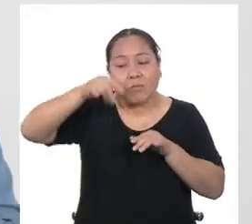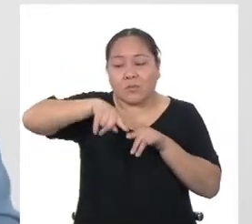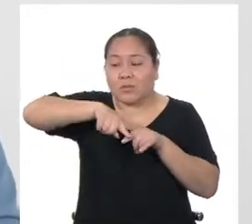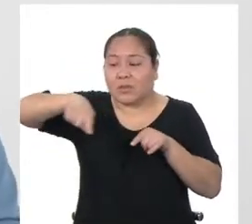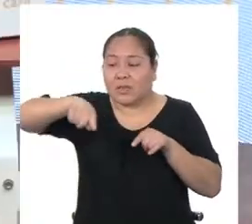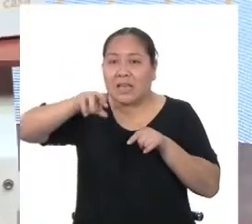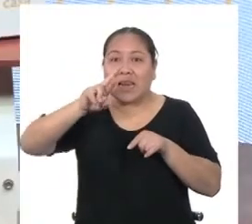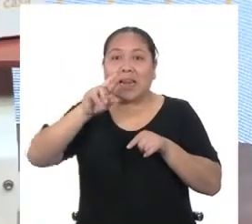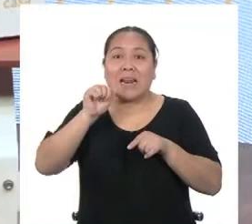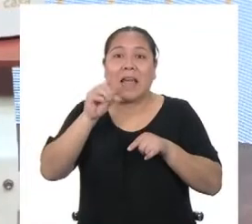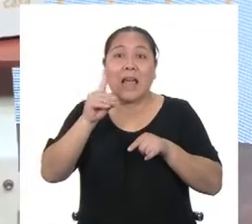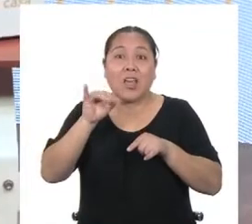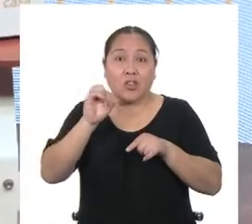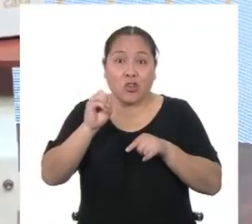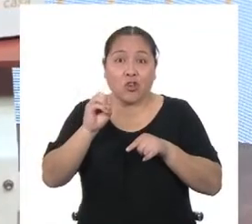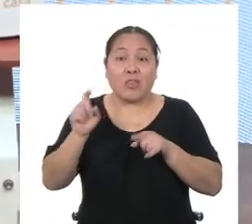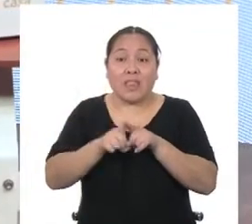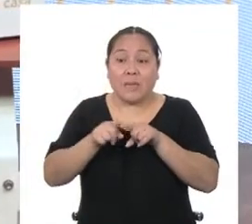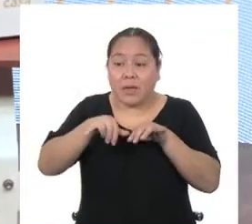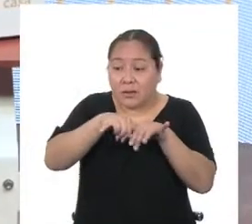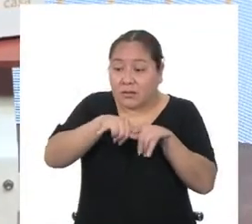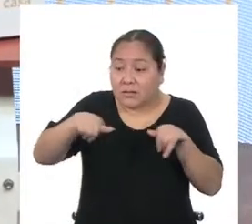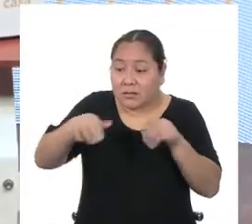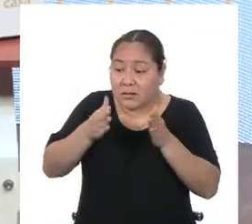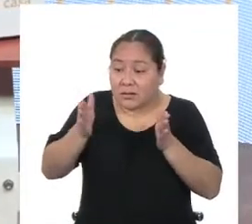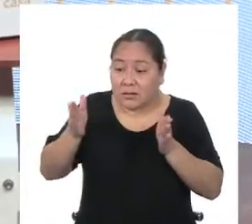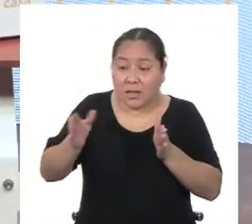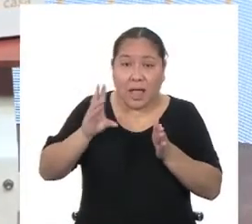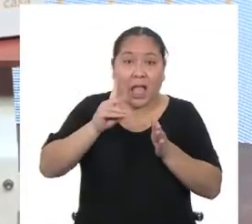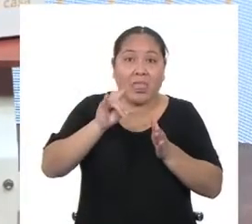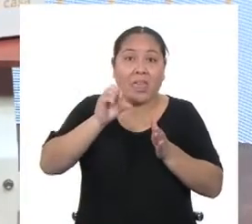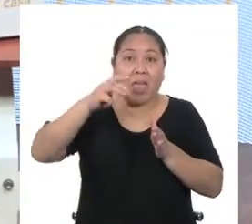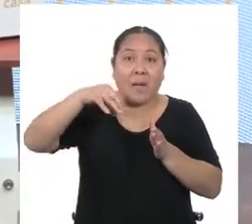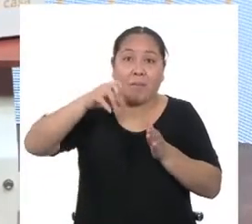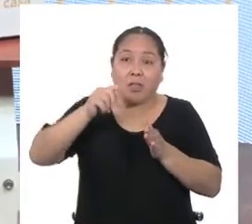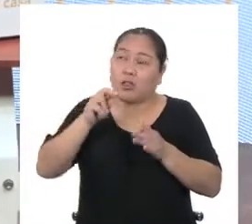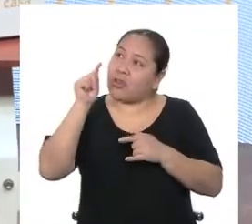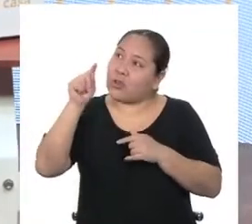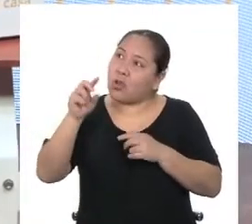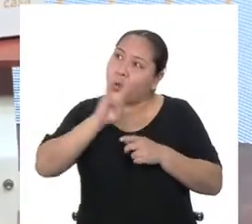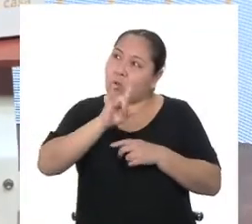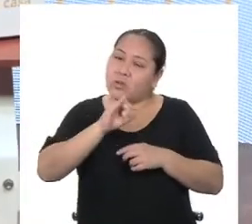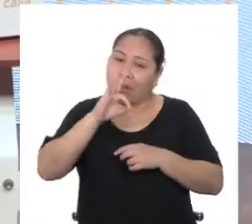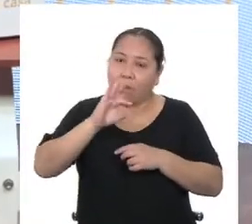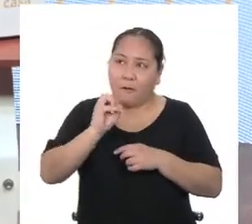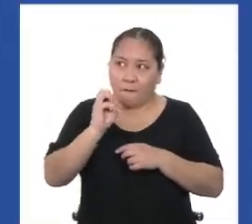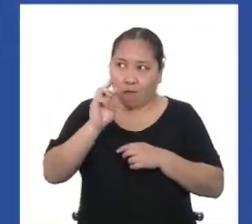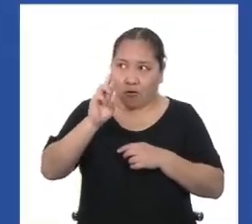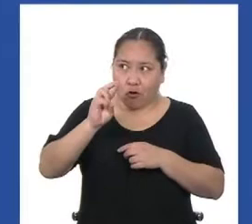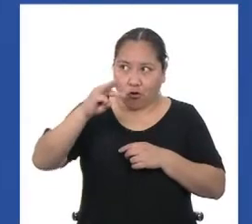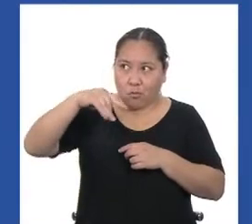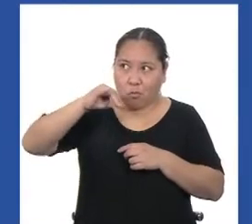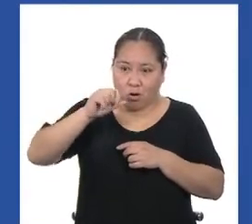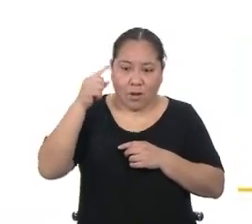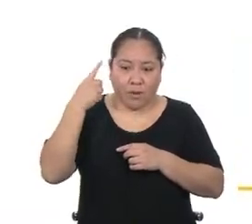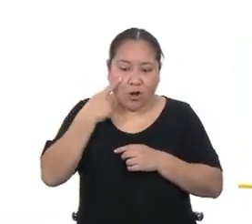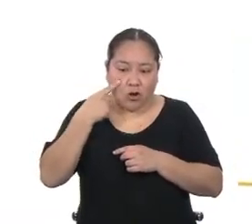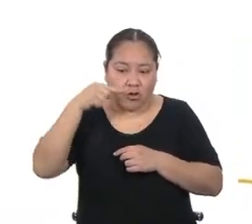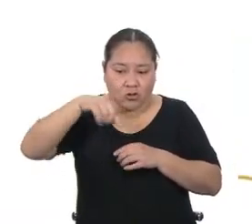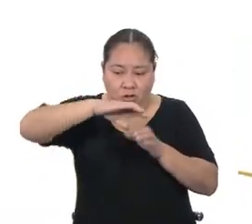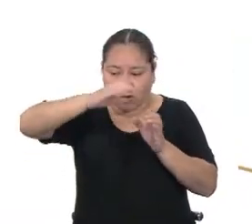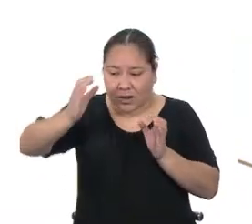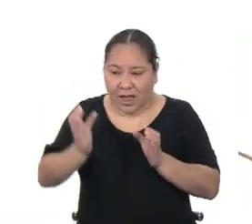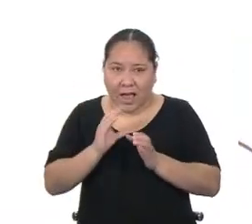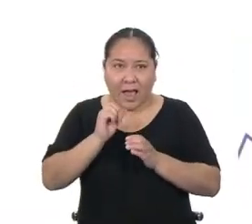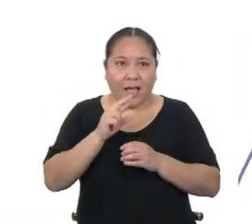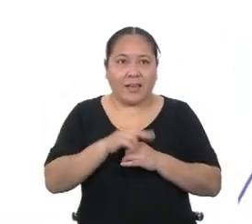diámetro. Y a partir de eso, podemos aplicar la fórmula que usted mencionó para conocer el área de un círculo. ¿Cuál es? El área